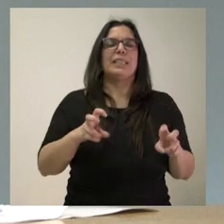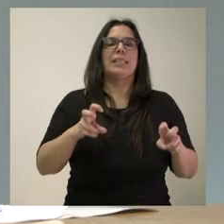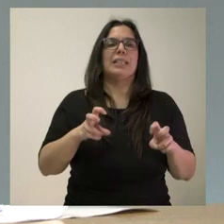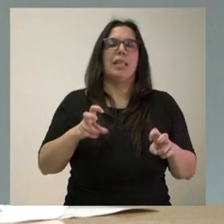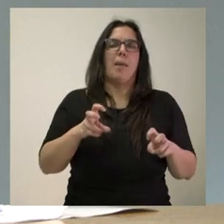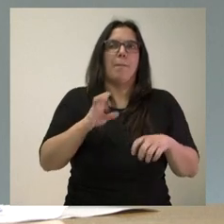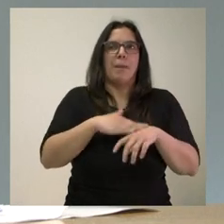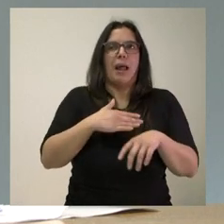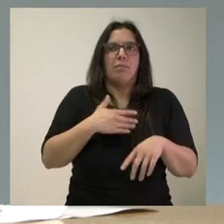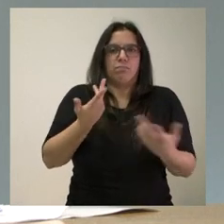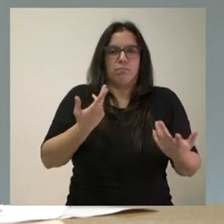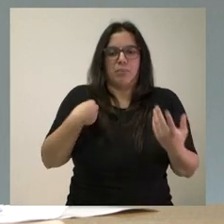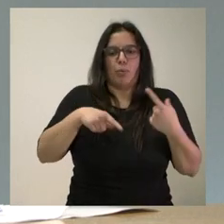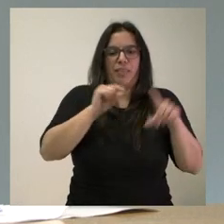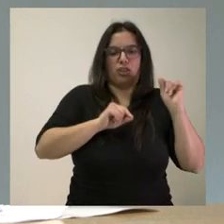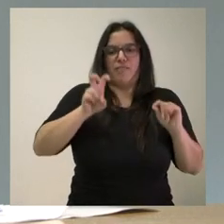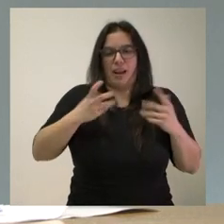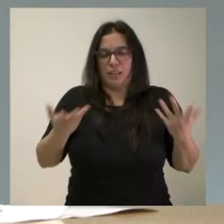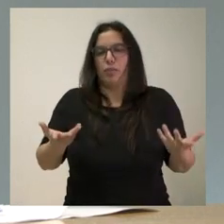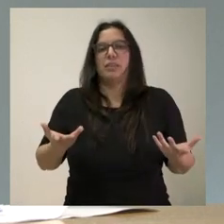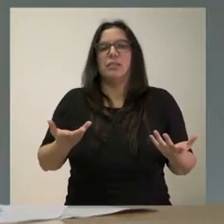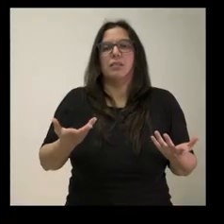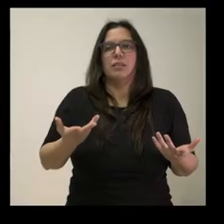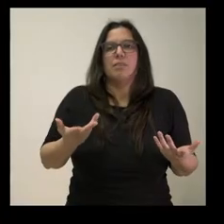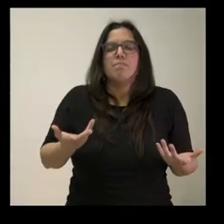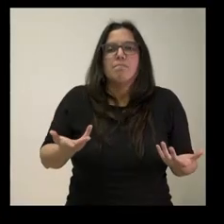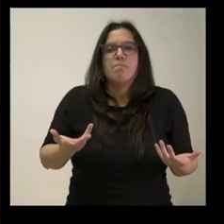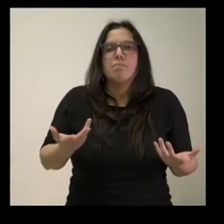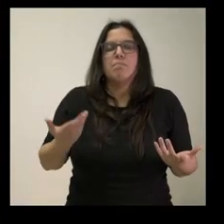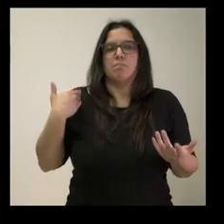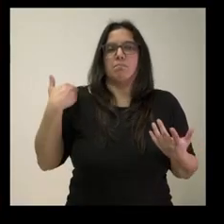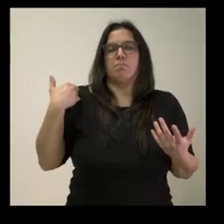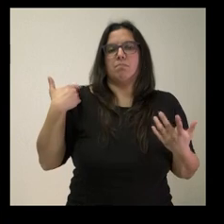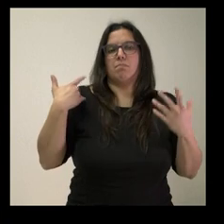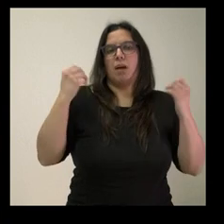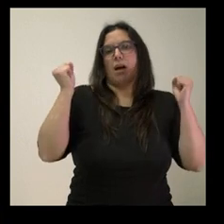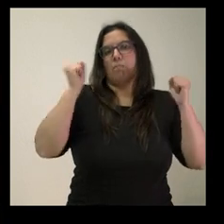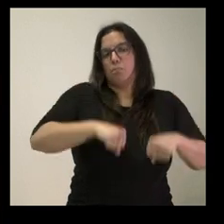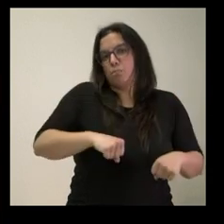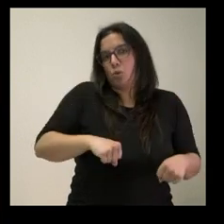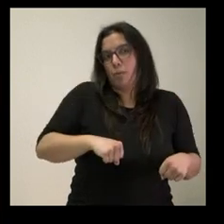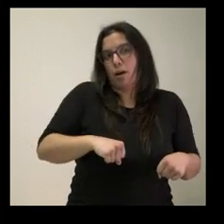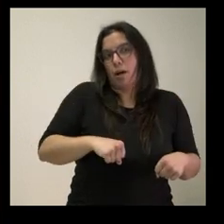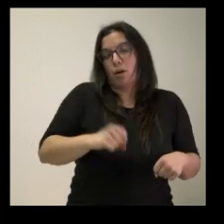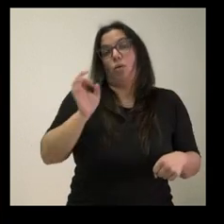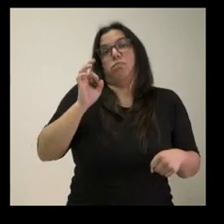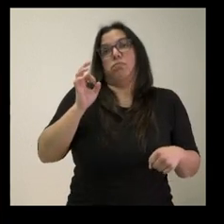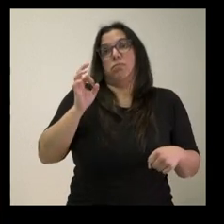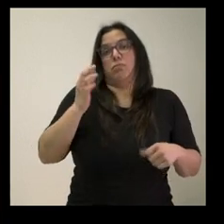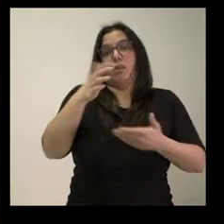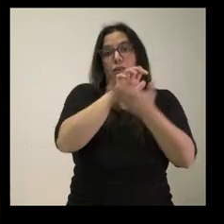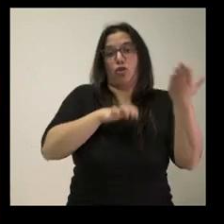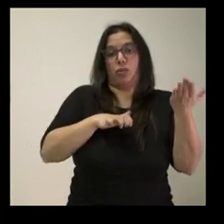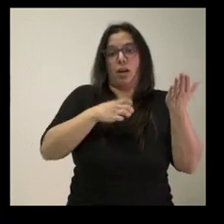en términos de utilidad de las decisiones, ¿qué utilidad tiene aprobar y plasmar en un comunicado